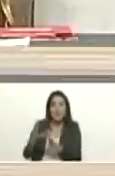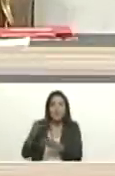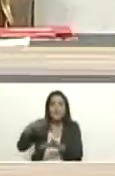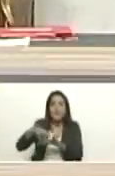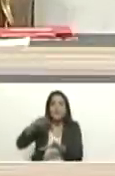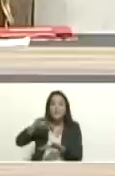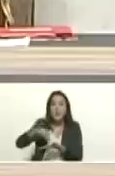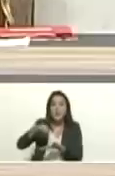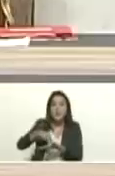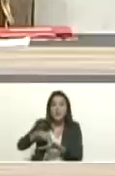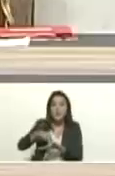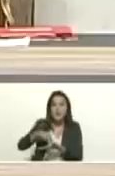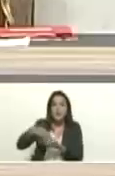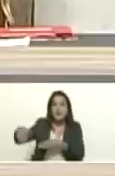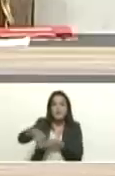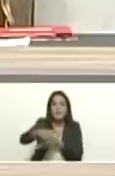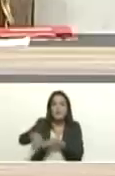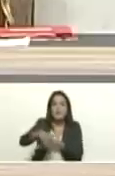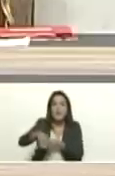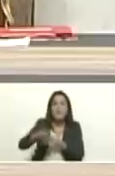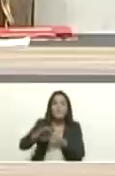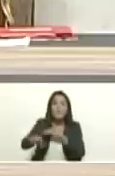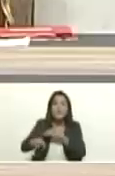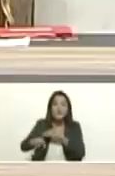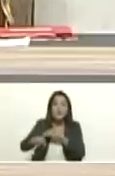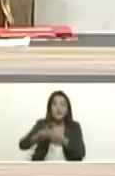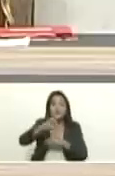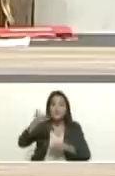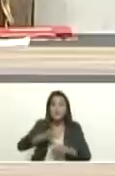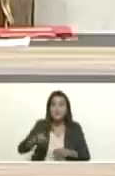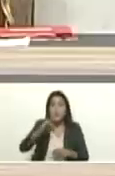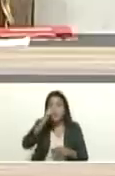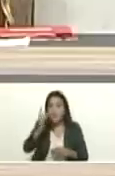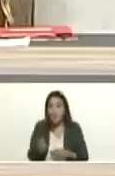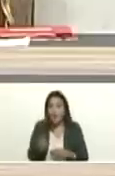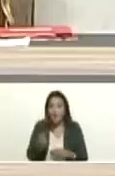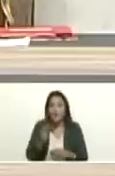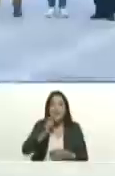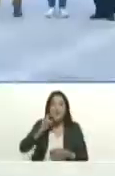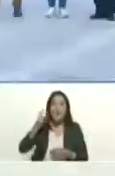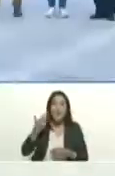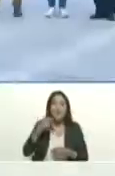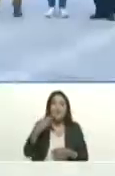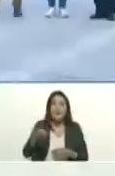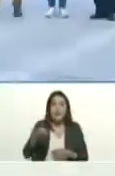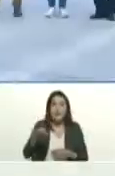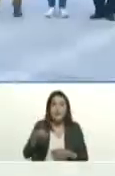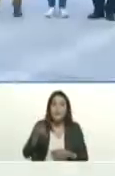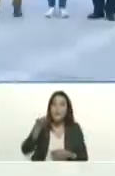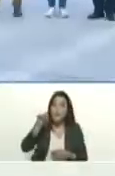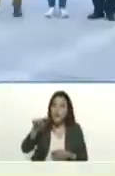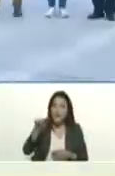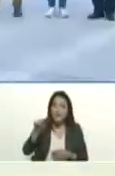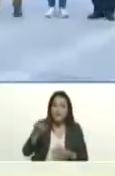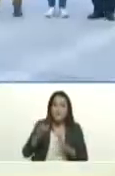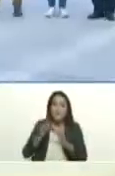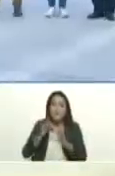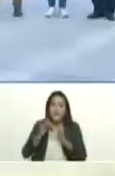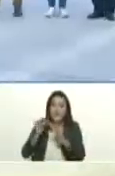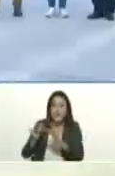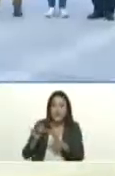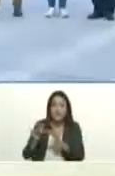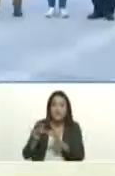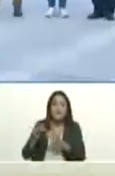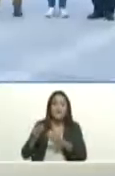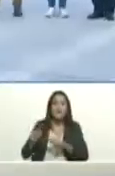allá en la calle Península municipio Ezequiel Zamora Guatire allá vamos a hacer una entrega de